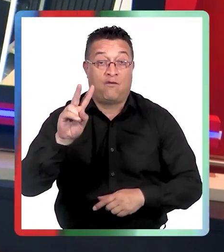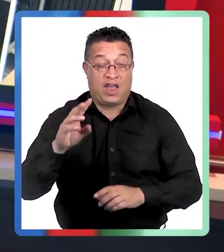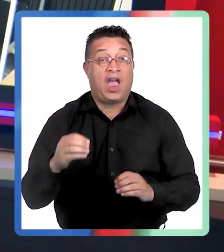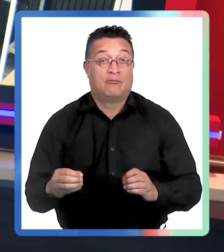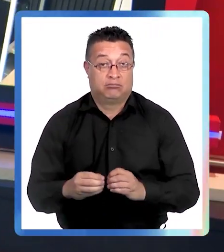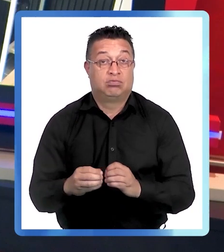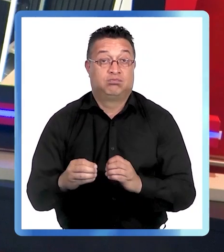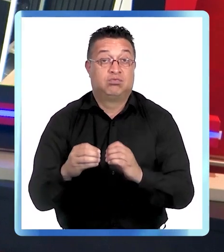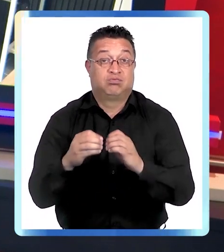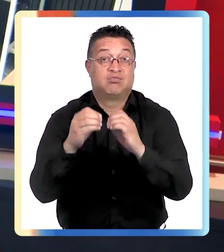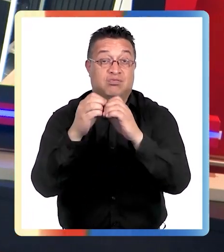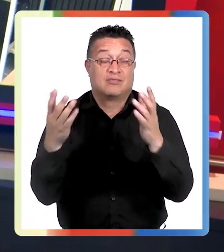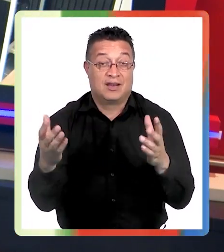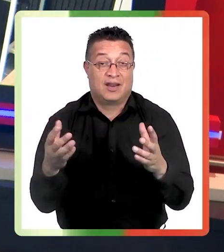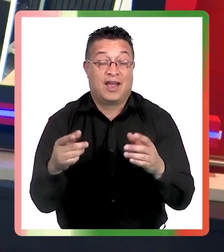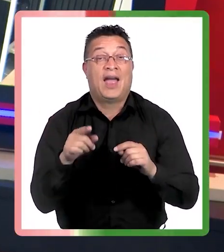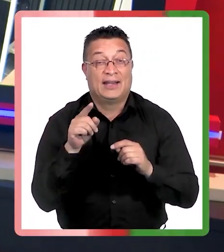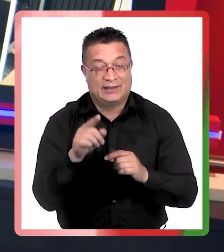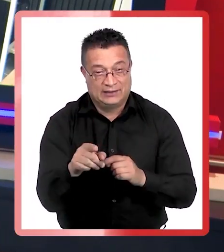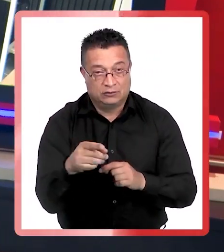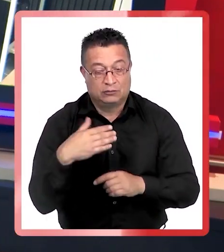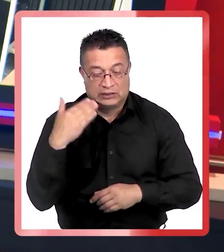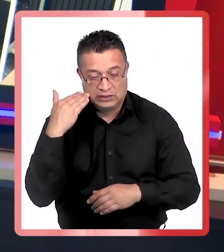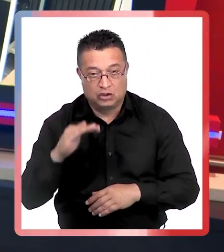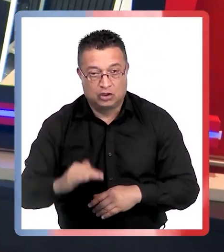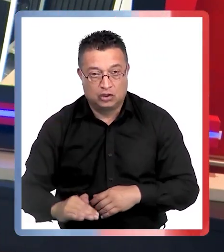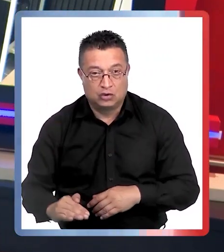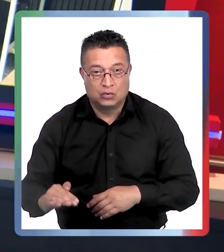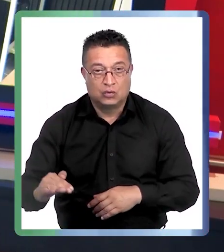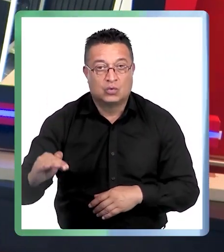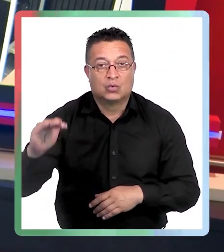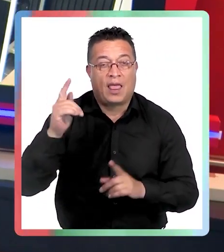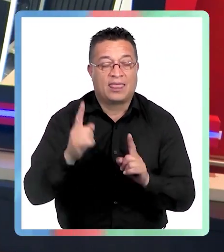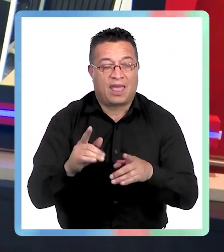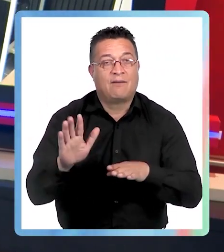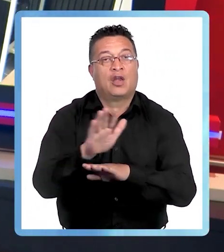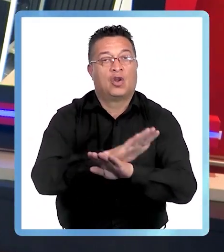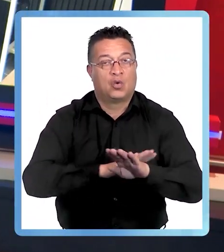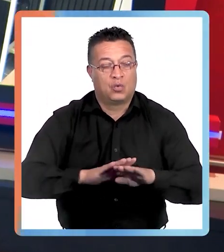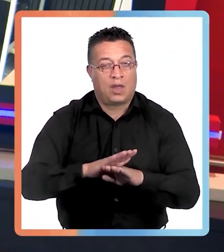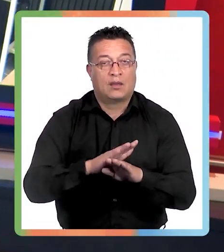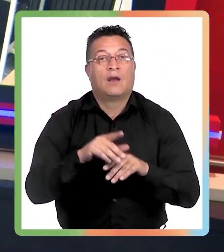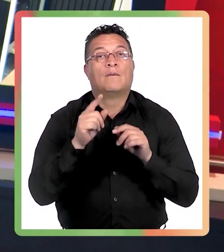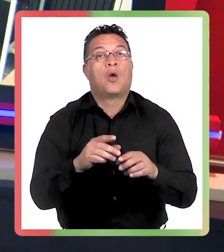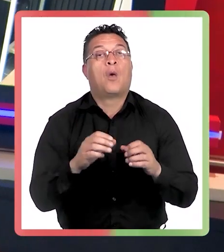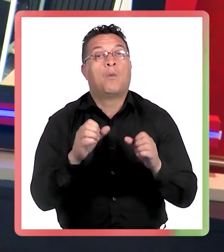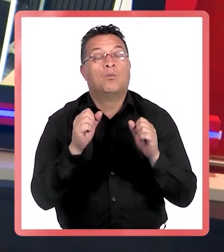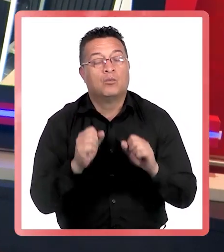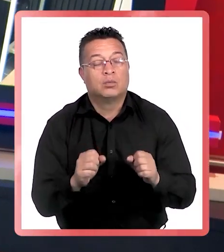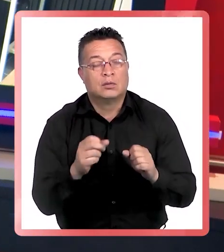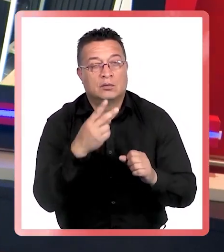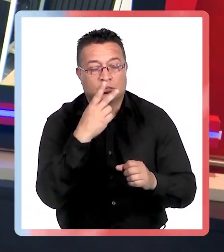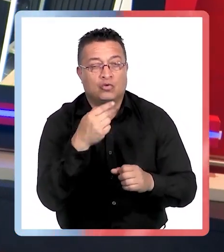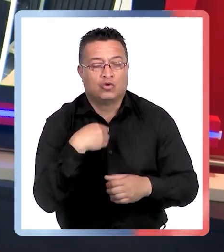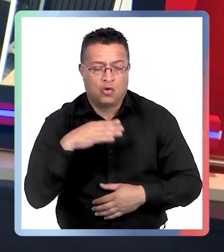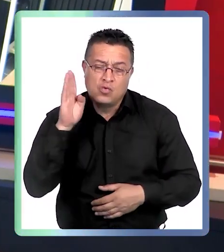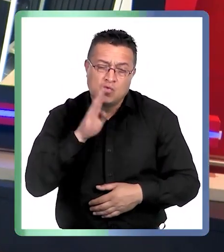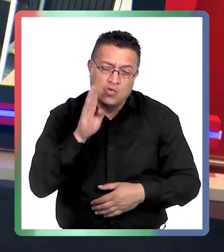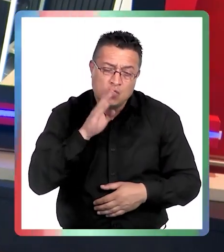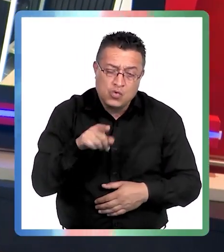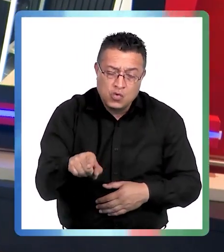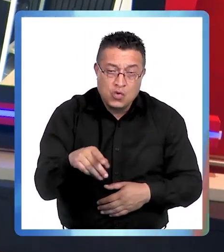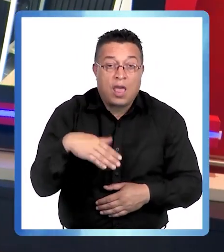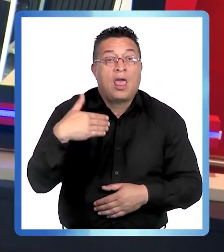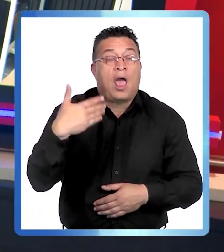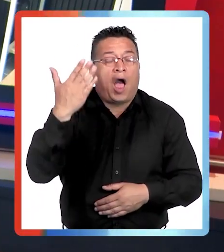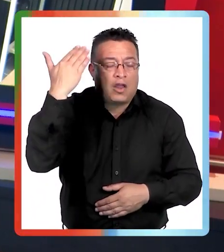acumulativo. Por lo tanto, desde que los niños son chiquititos hay que comenzar a cuidarlos. Hay algunas personas que dicen, no, mire, hace como 10 veranos yo quedé negrito, negrito, pero